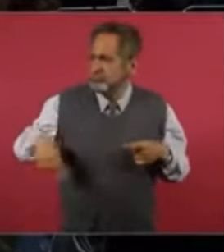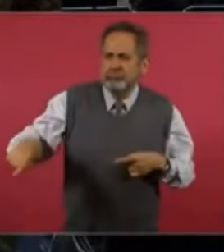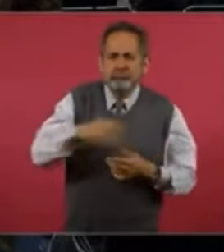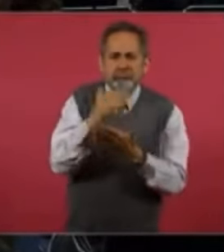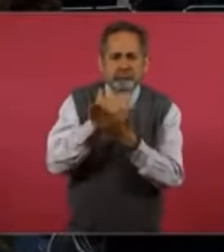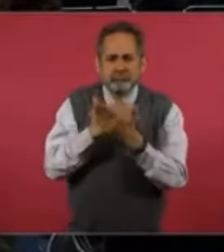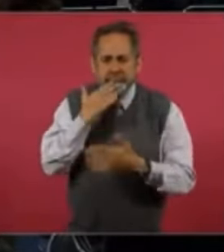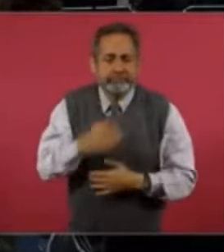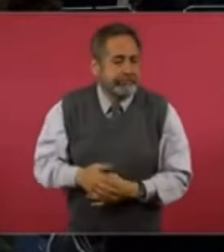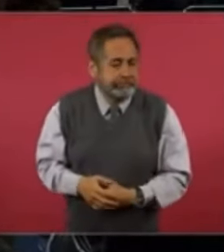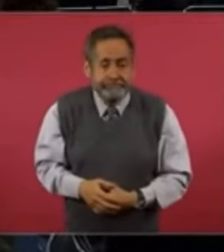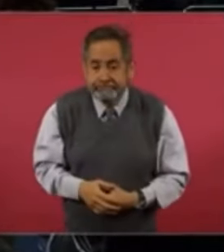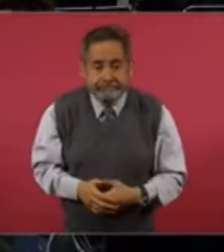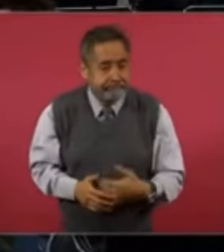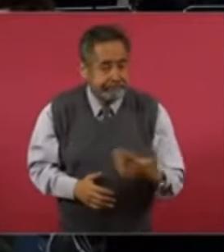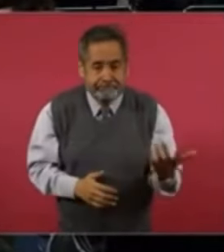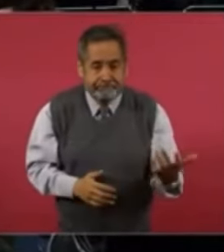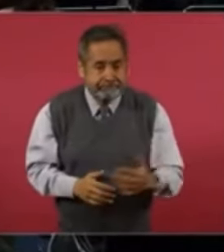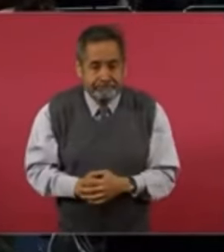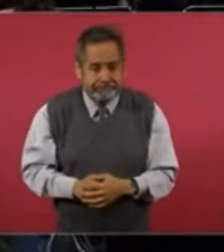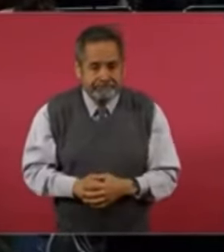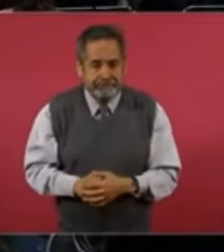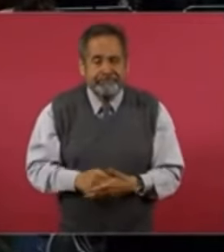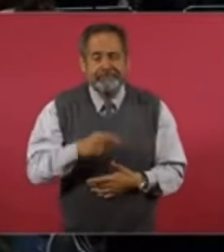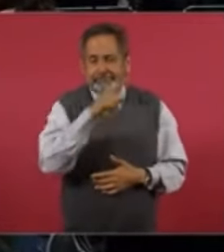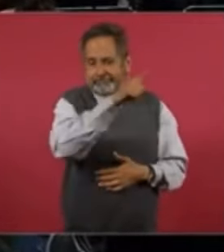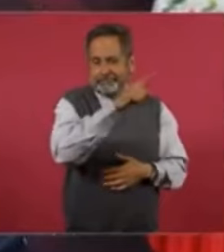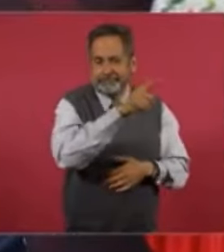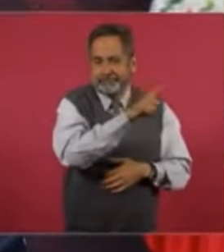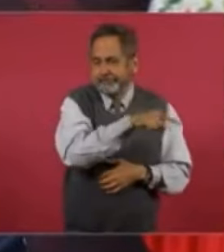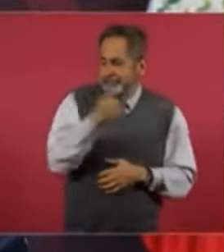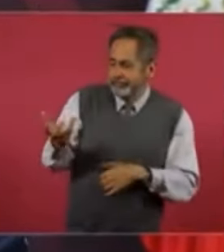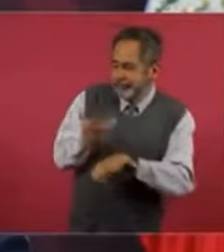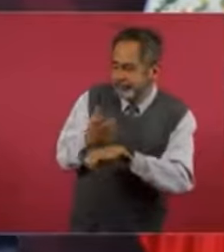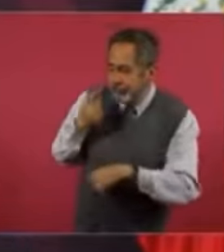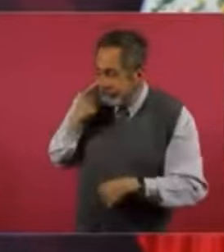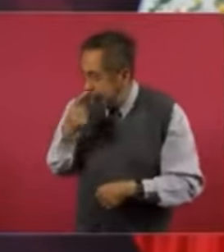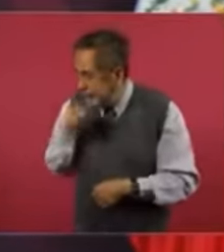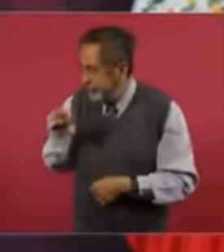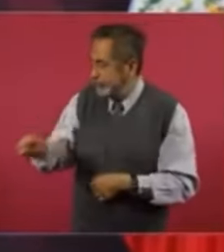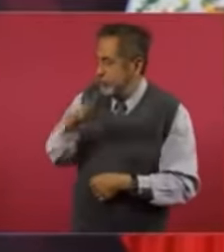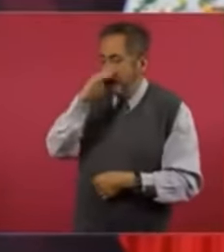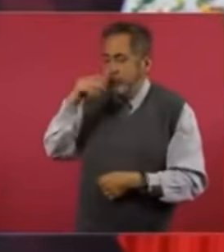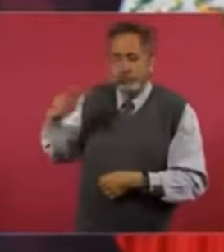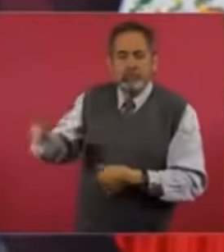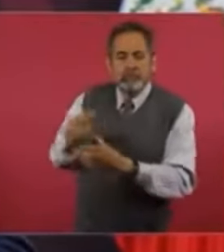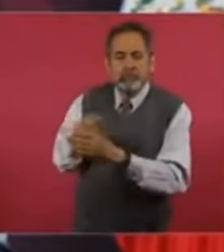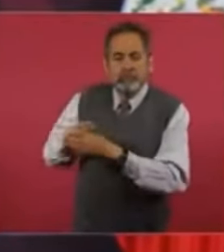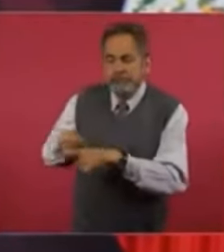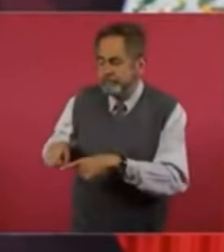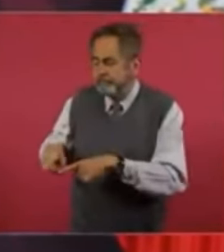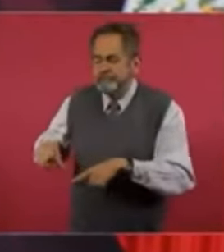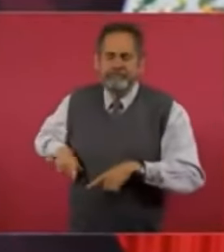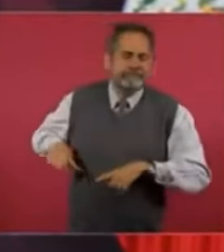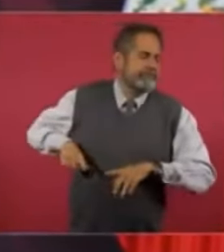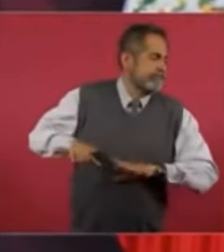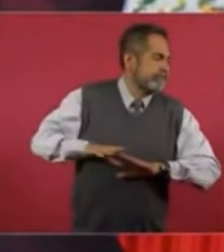político que no es del agrado de una potencia,